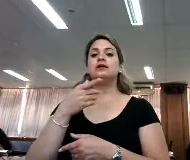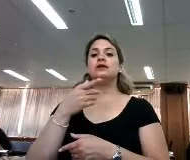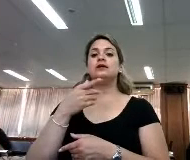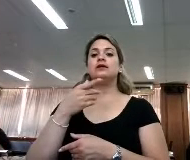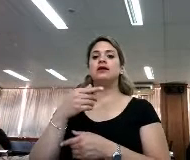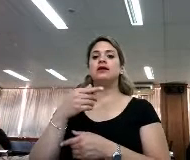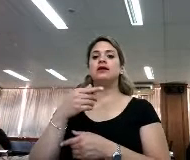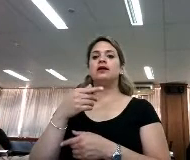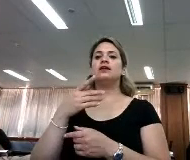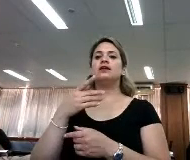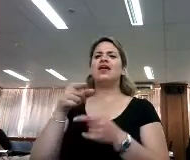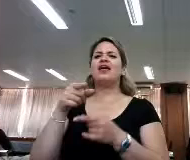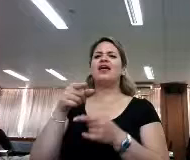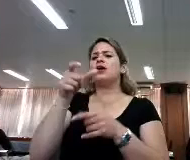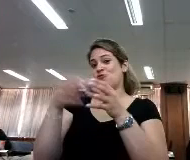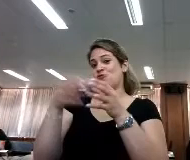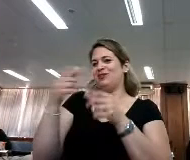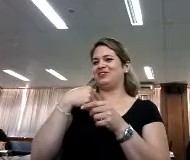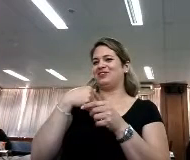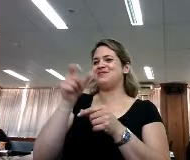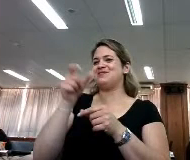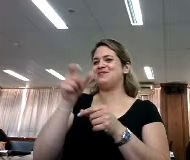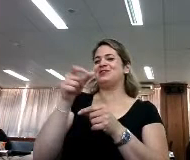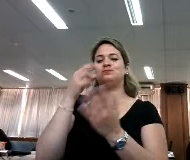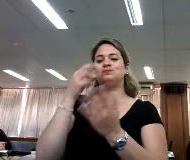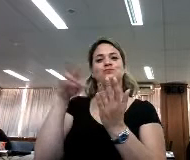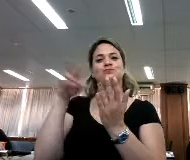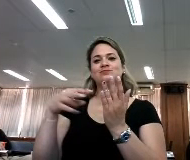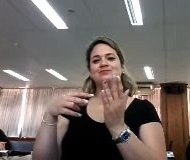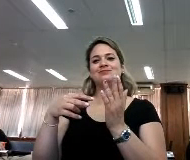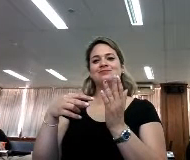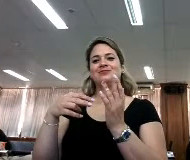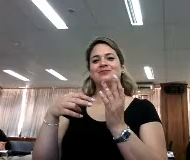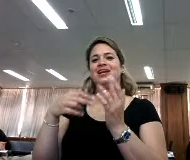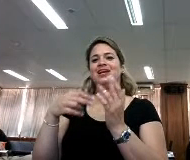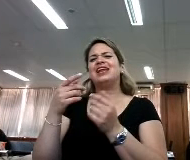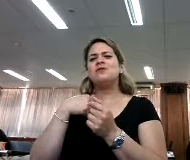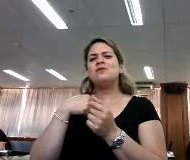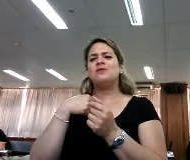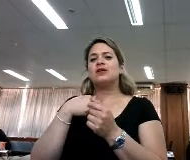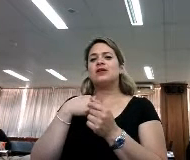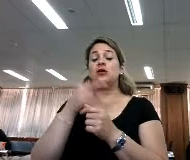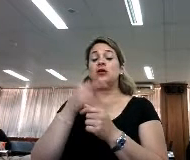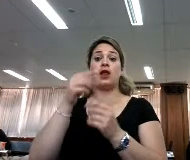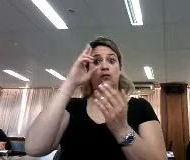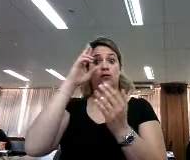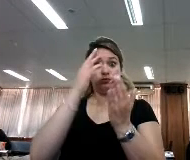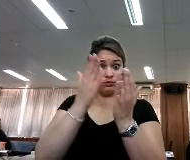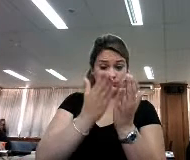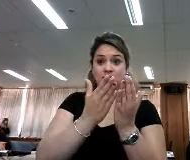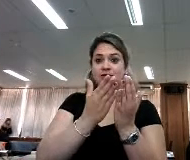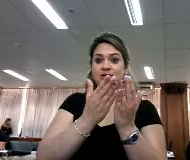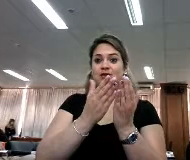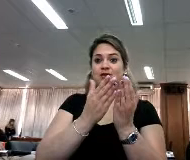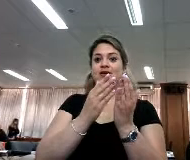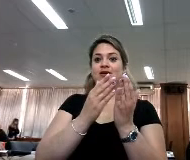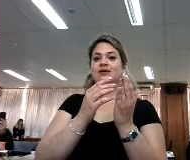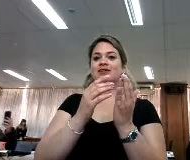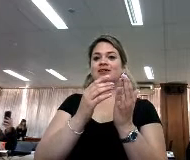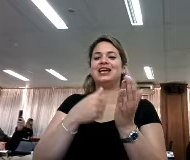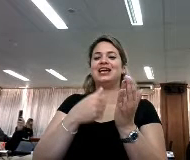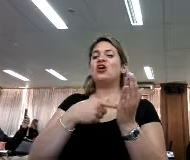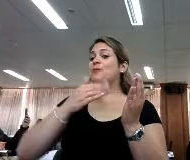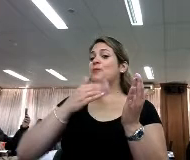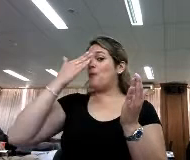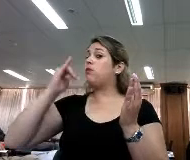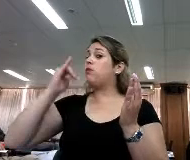y su círculo de escritores, que eran fans unos de otros, no nada más era el culto hacia Lovecraft, sino que era de Lovecraft hacia afuera. Y